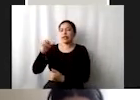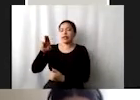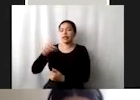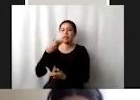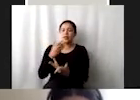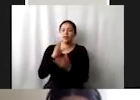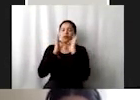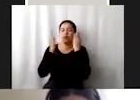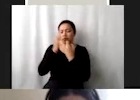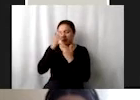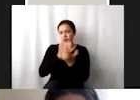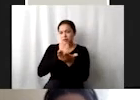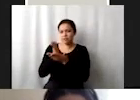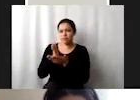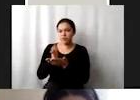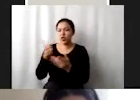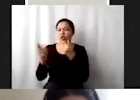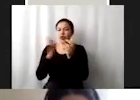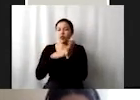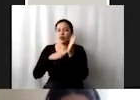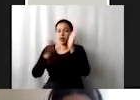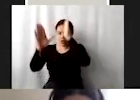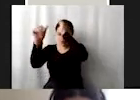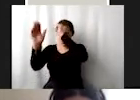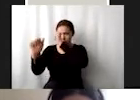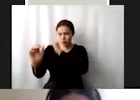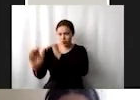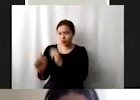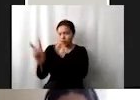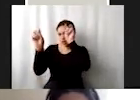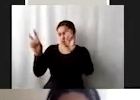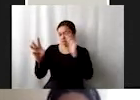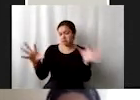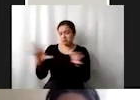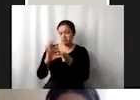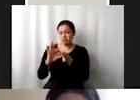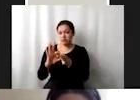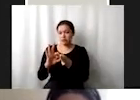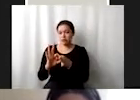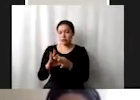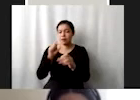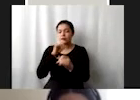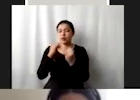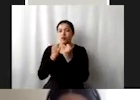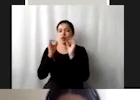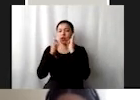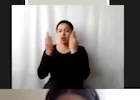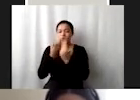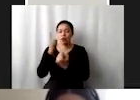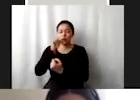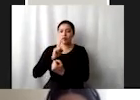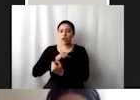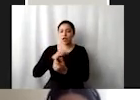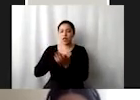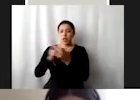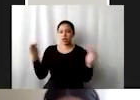documentos que abordan o otros acuerdos perdón que abordan estos temas, emprender formas que otorguen a las mujeres igualdad de derechos